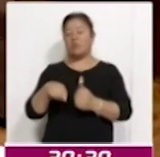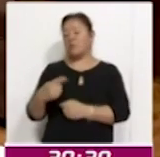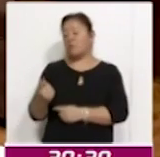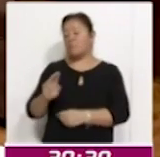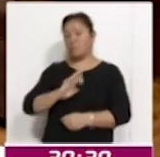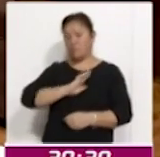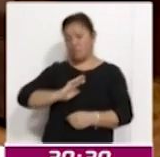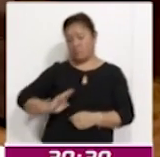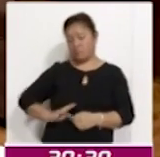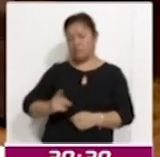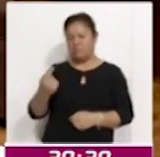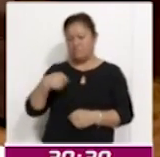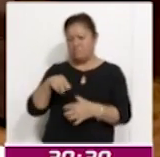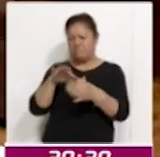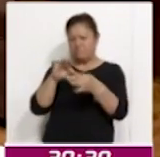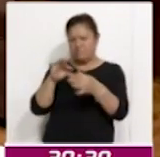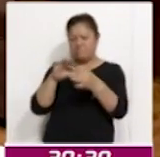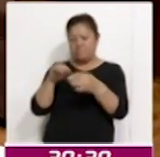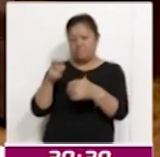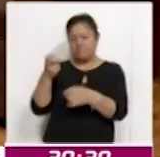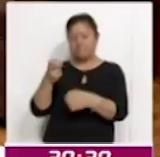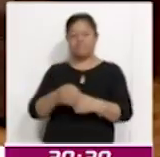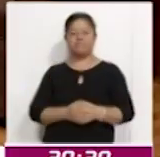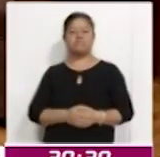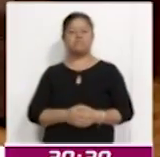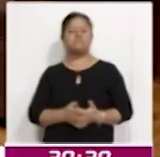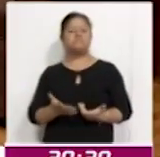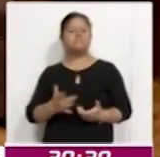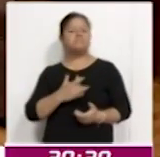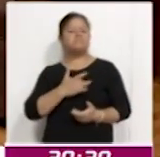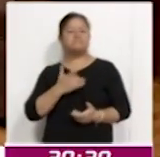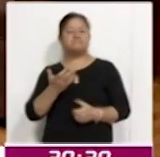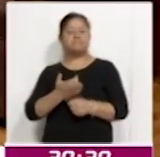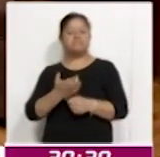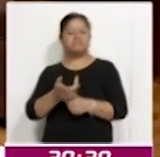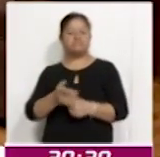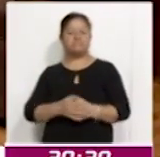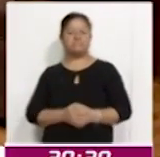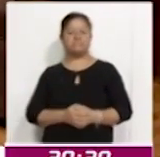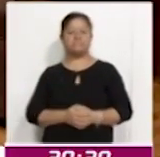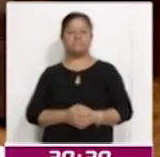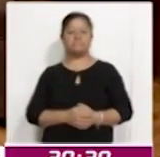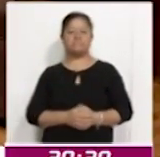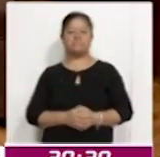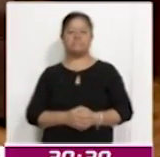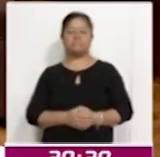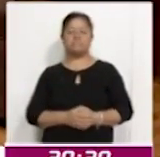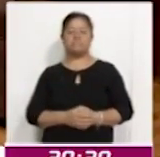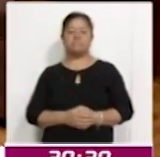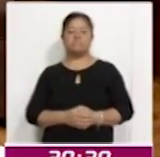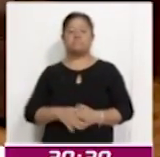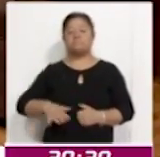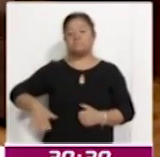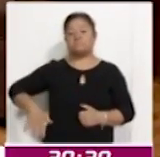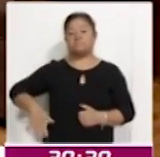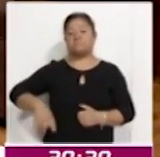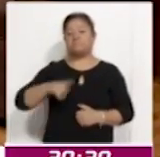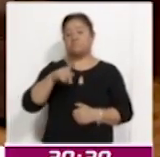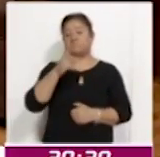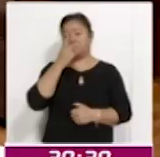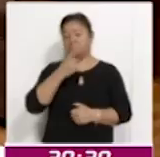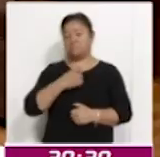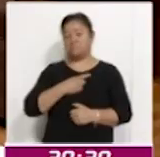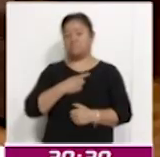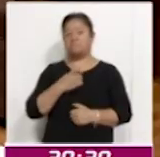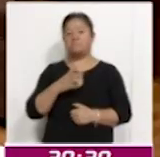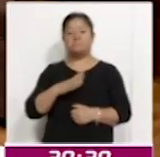platicar precisamente de ello. ¿Cómo se encuentra en este momento? ¿En qué etapa están de este proceso? Ok, bueno, pues prácticamente como lo has comentado, estamos a un día de la